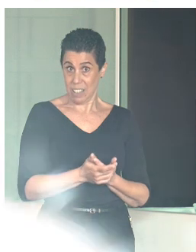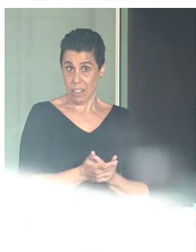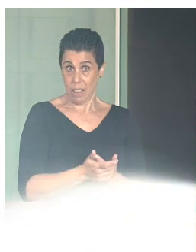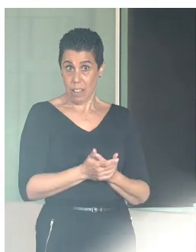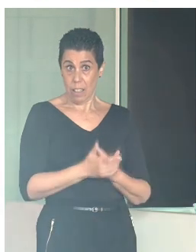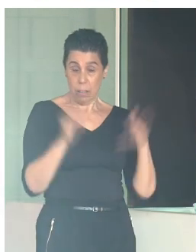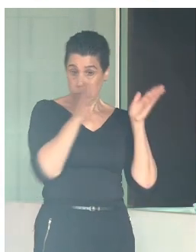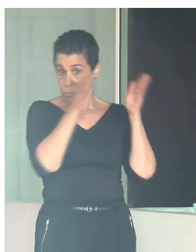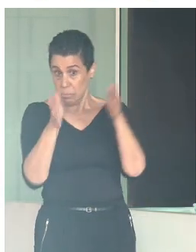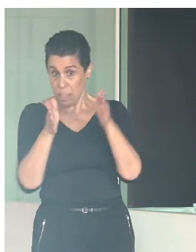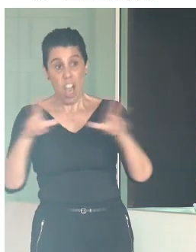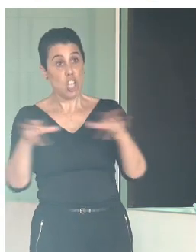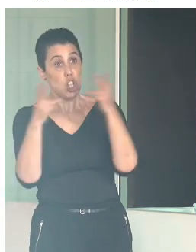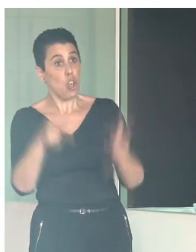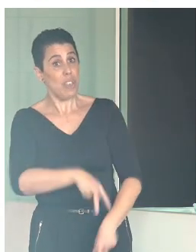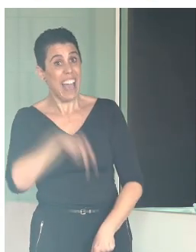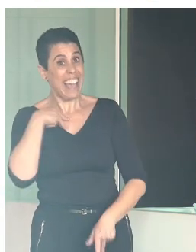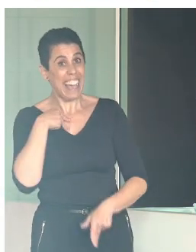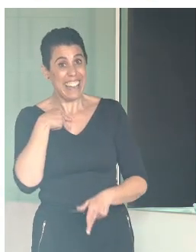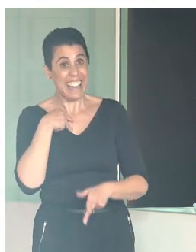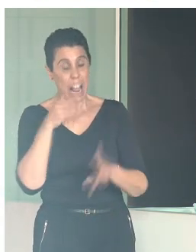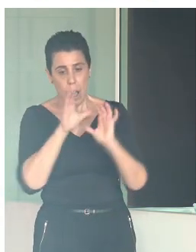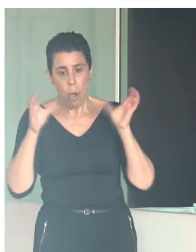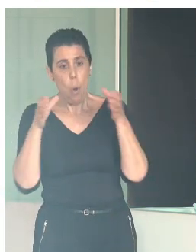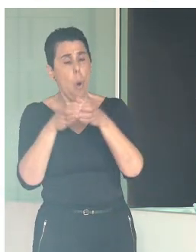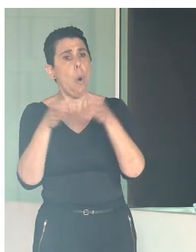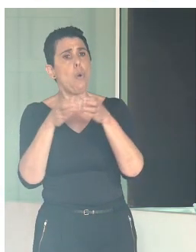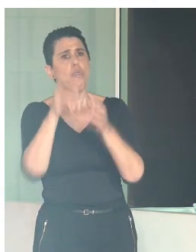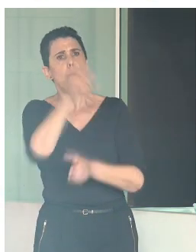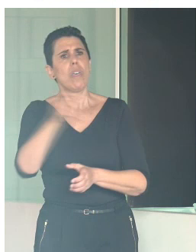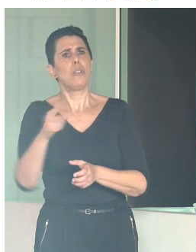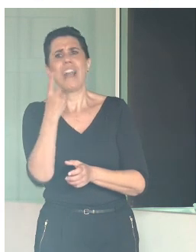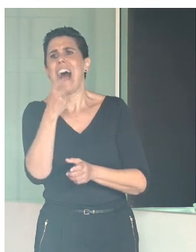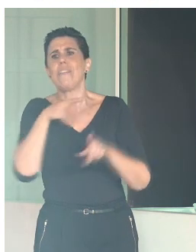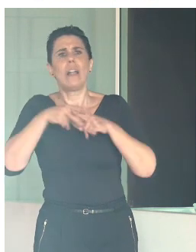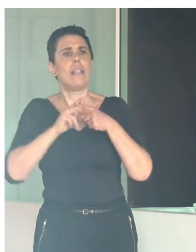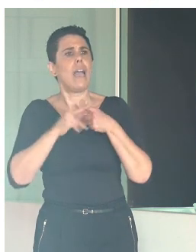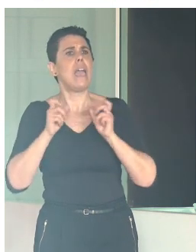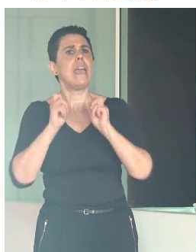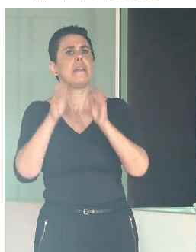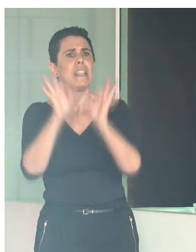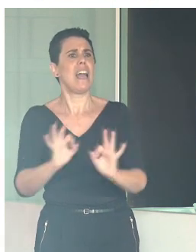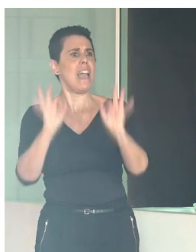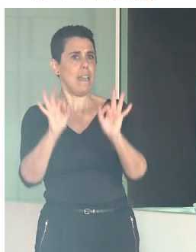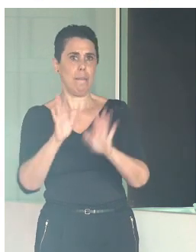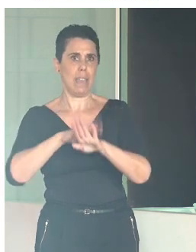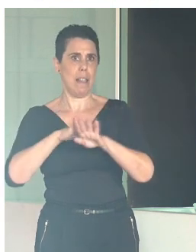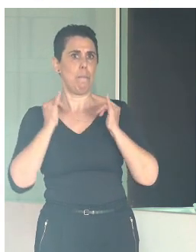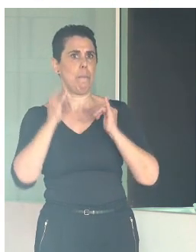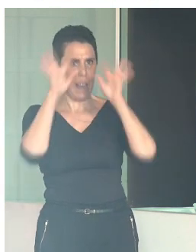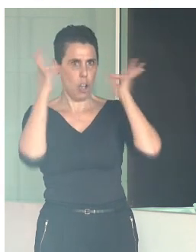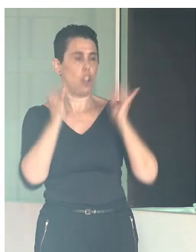parte importante de la sociedad, que necesita herramientas adecuadas para disfrutar de su ciudad y también de su zona declarada patrimonio mundial.